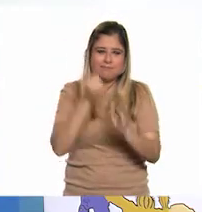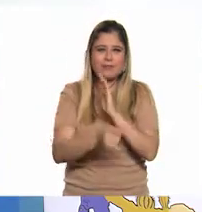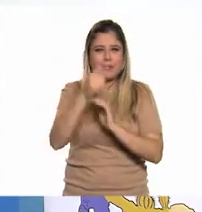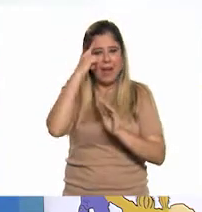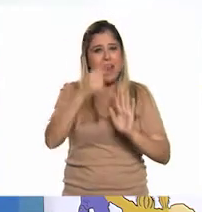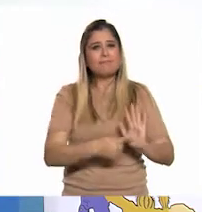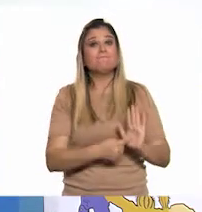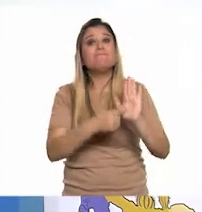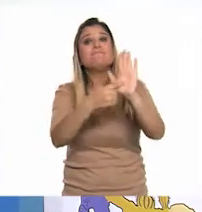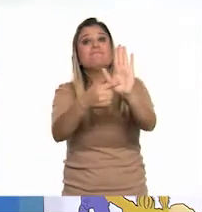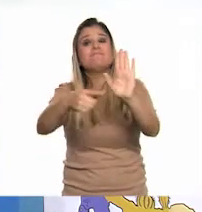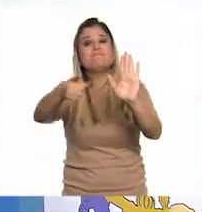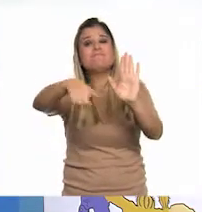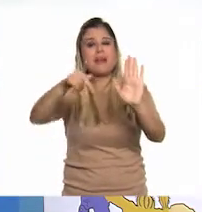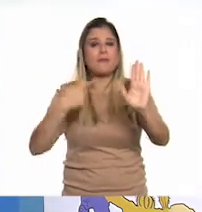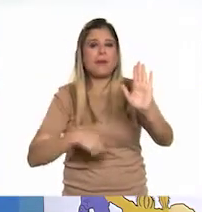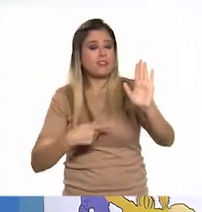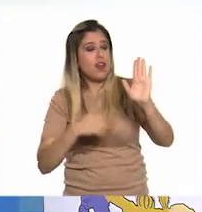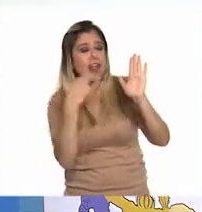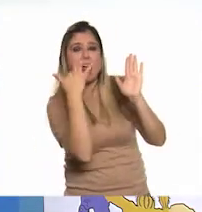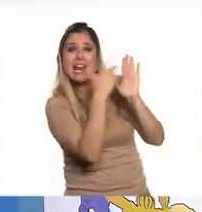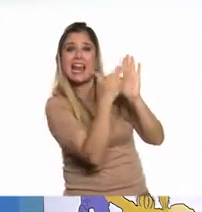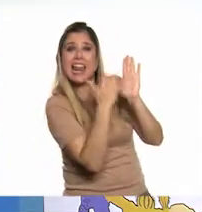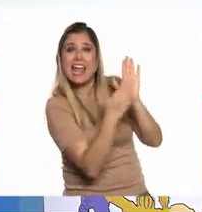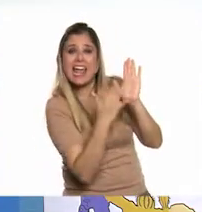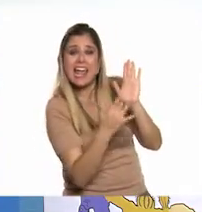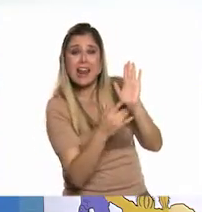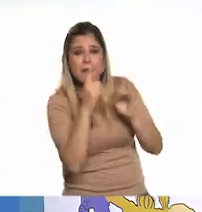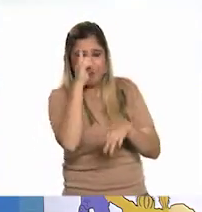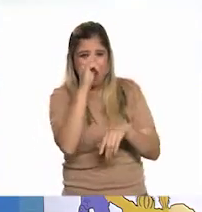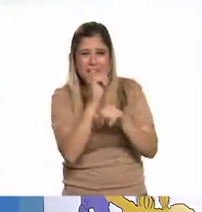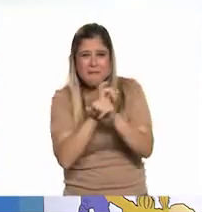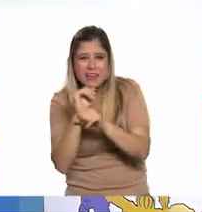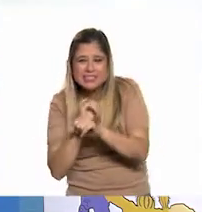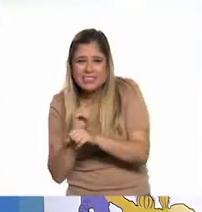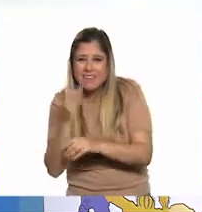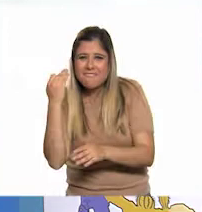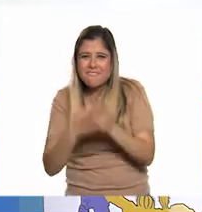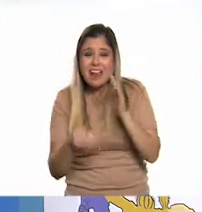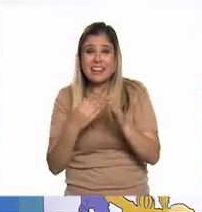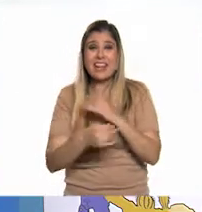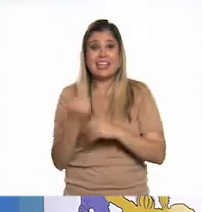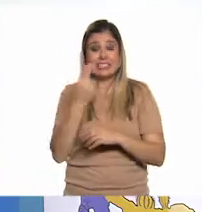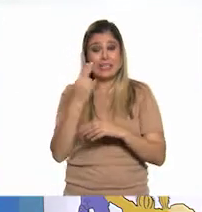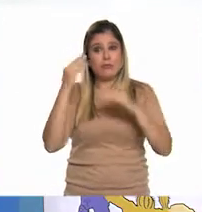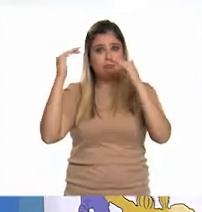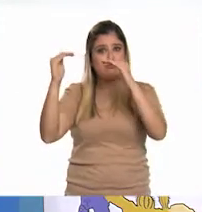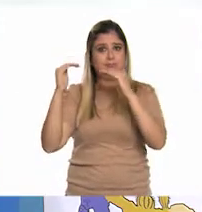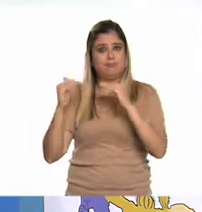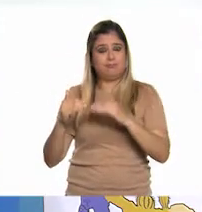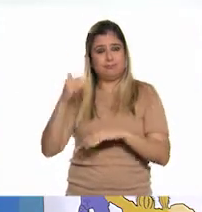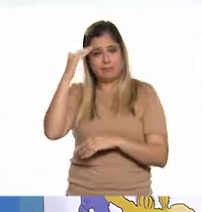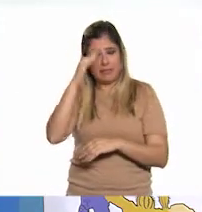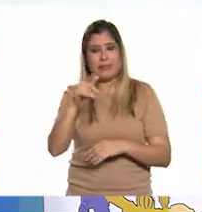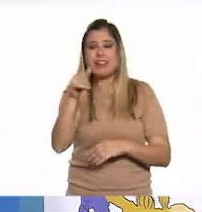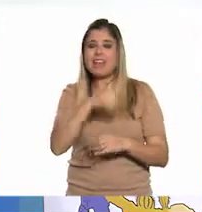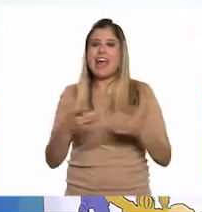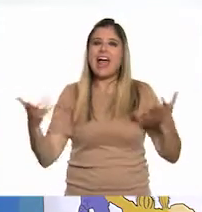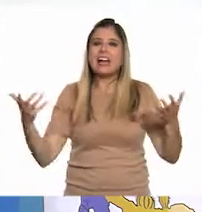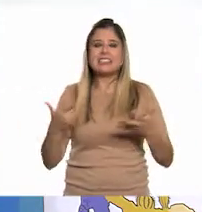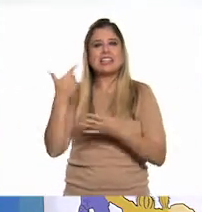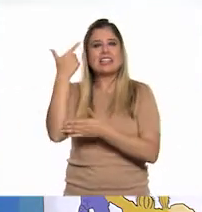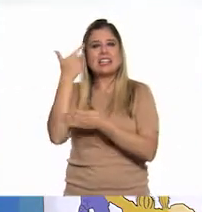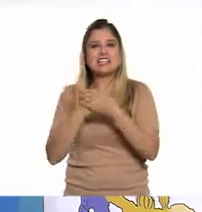y lo que nos hace falta investigar. Todo esto hay que definirlo. Para esto, elaboraremos una